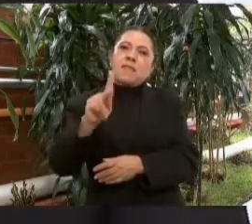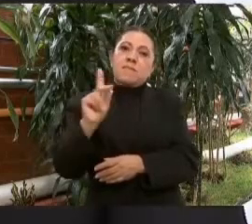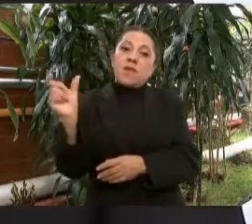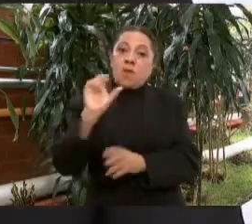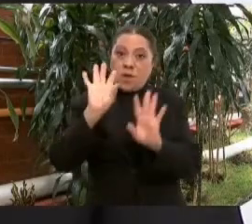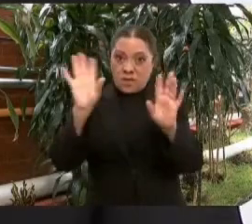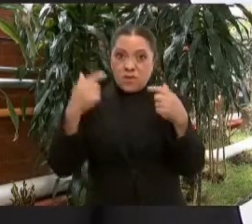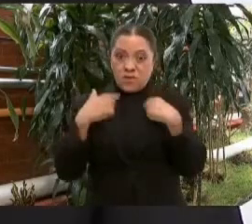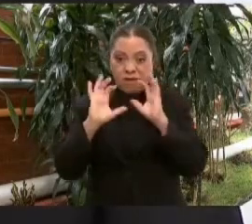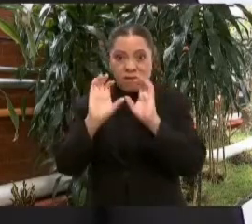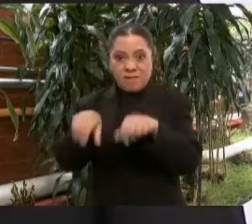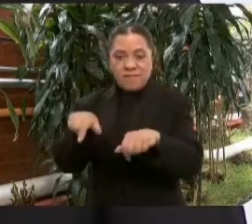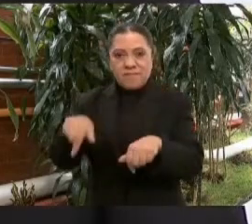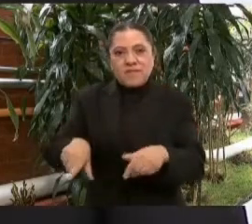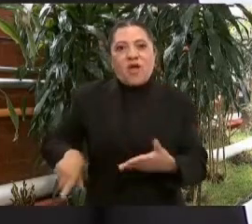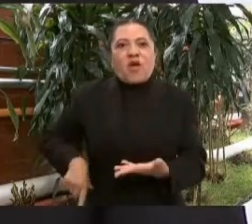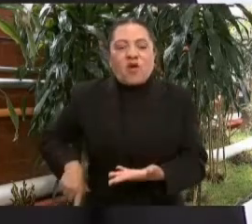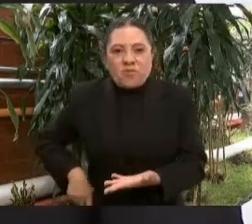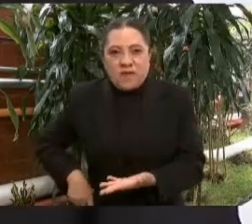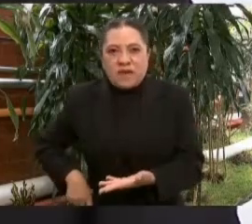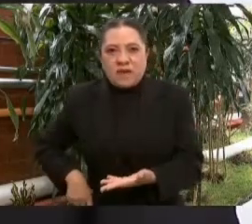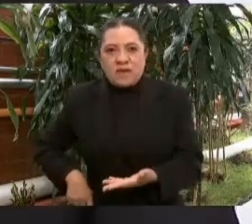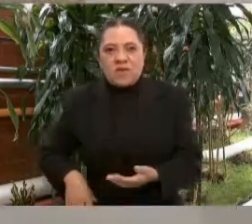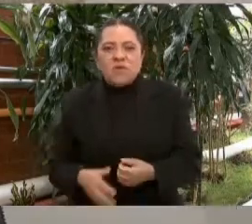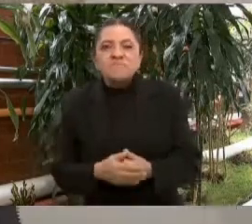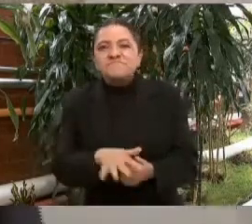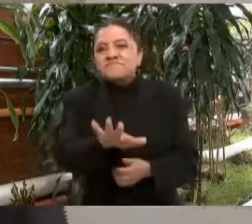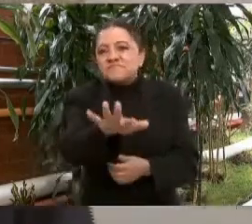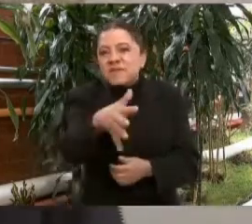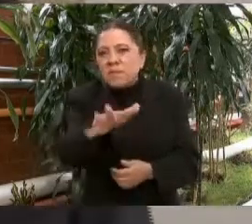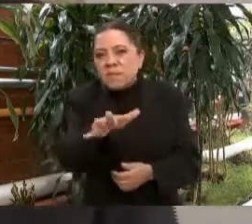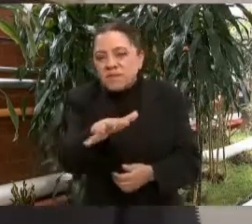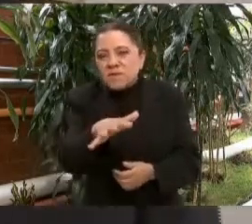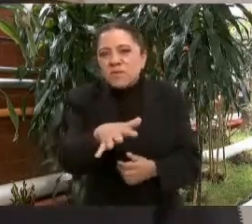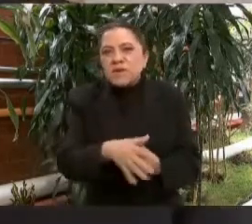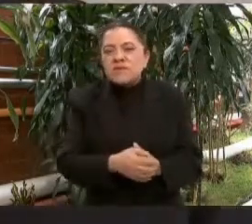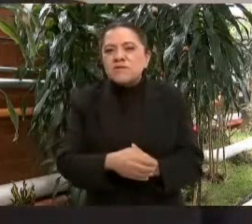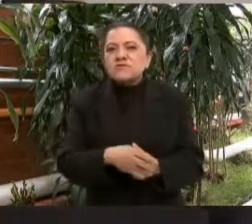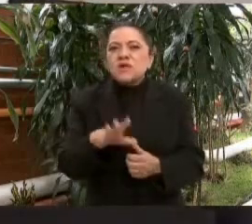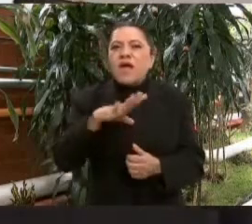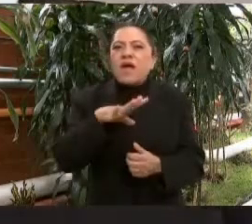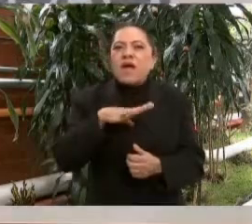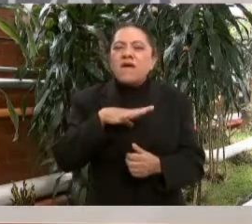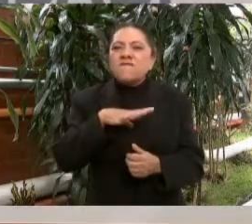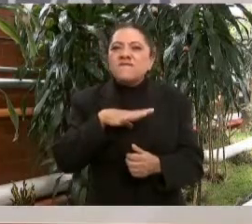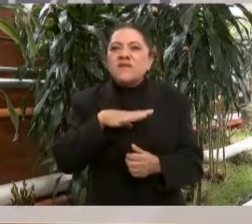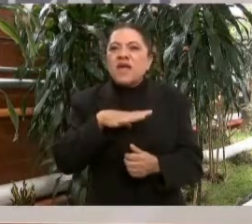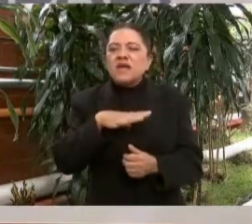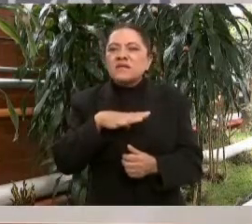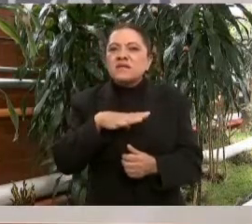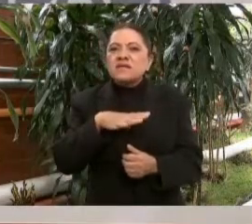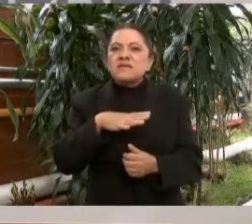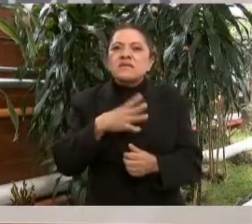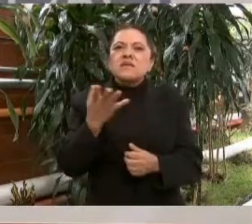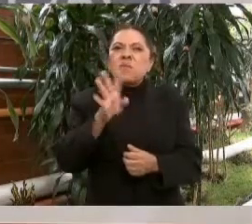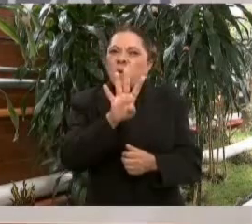habían alrededor de 300 hospitales